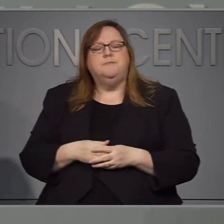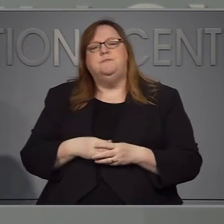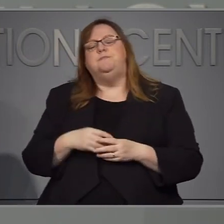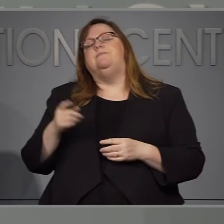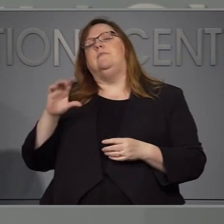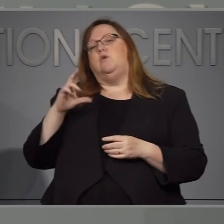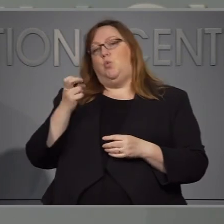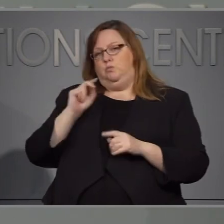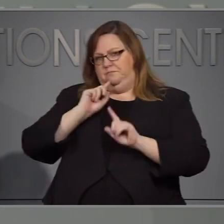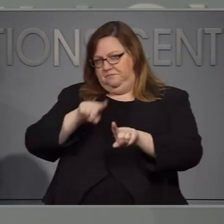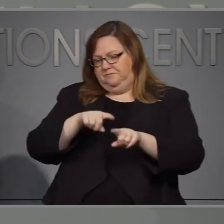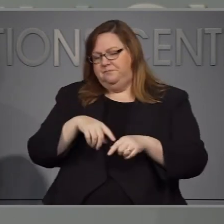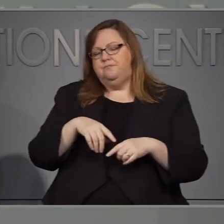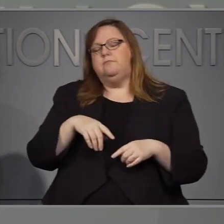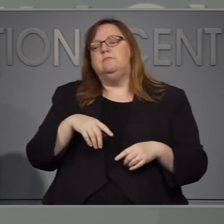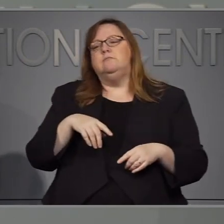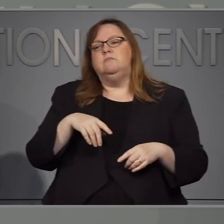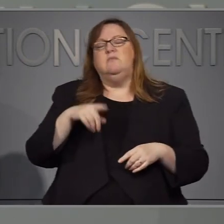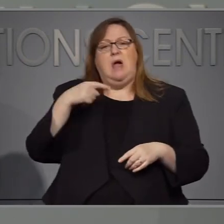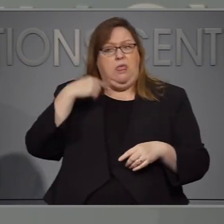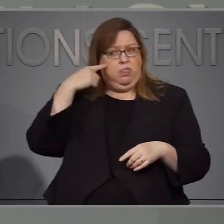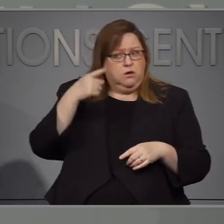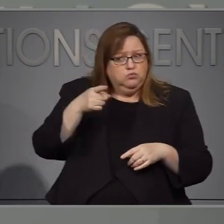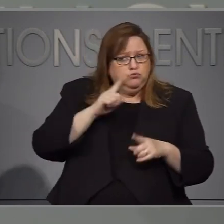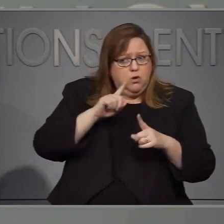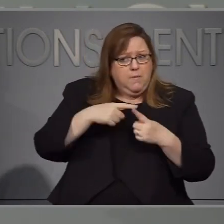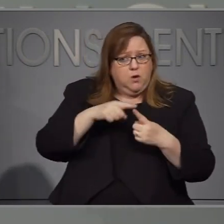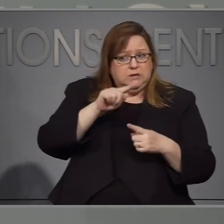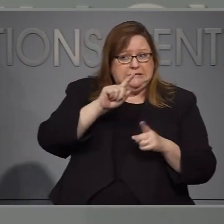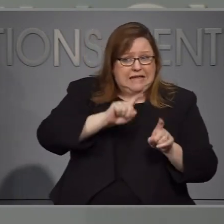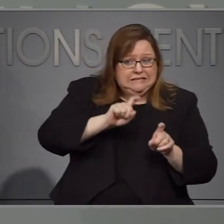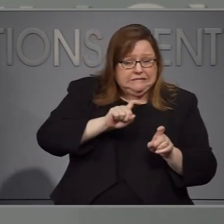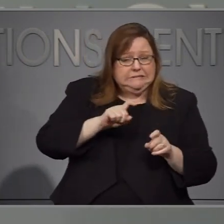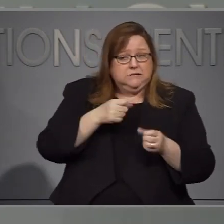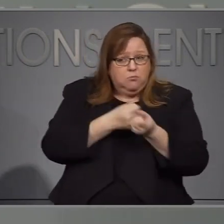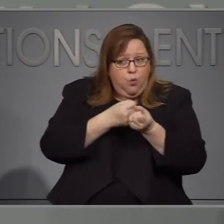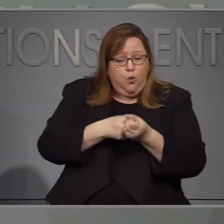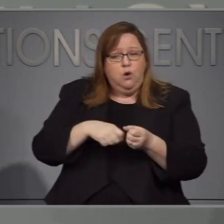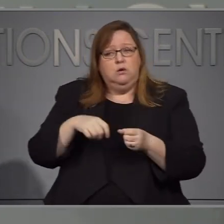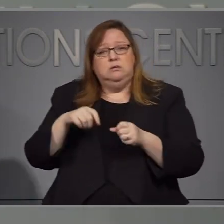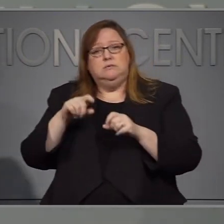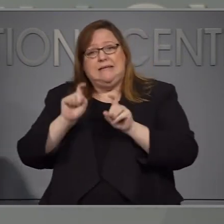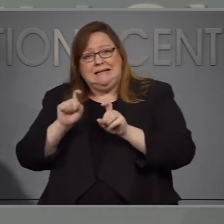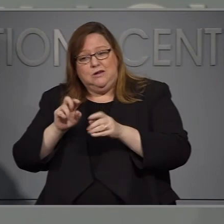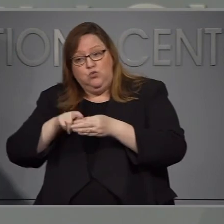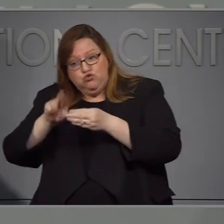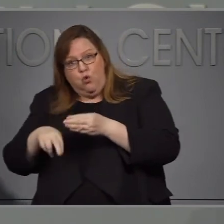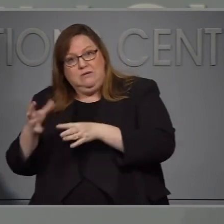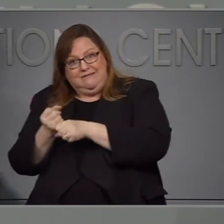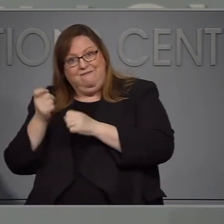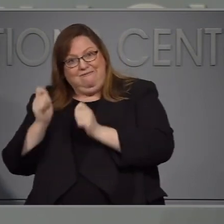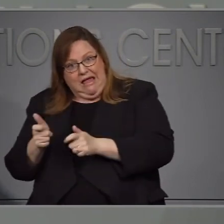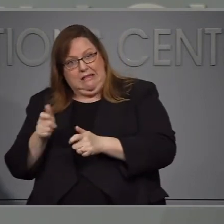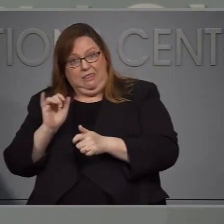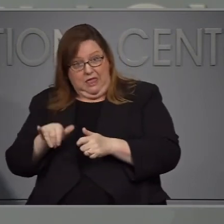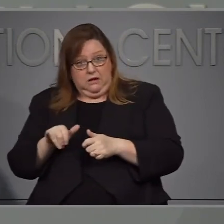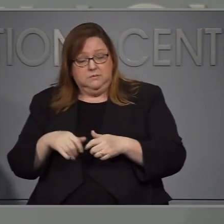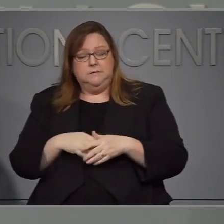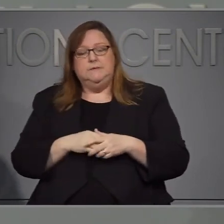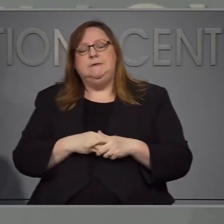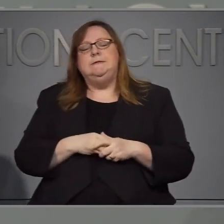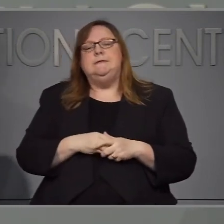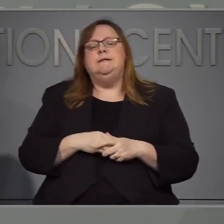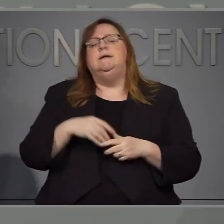a las pruebas y el tiempo de respuesta de las pruebas. Hay una serie de cosas y que el gobierno federal en